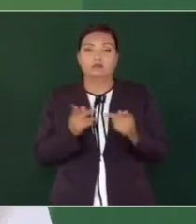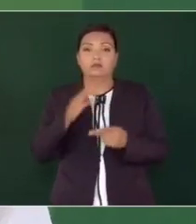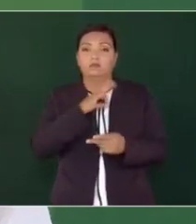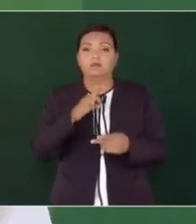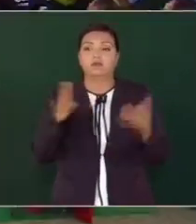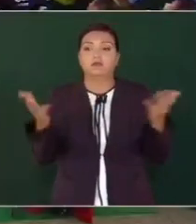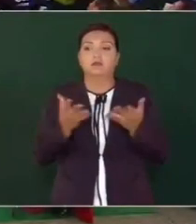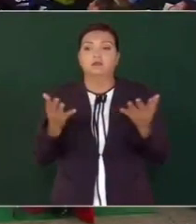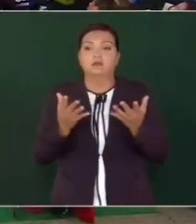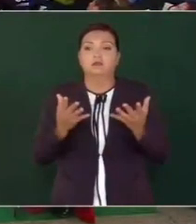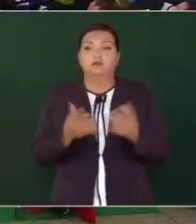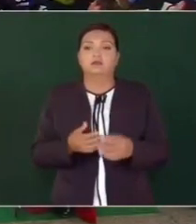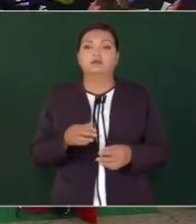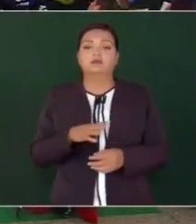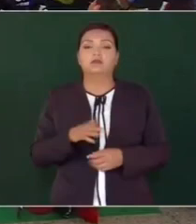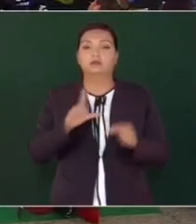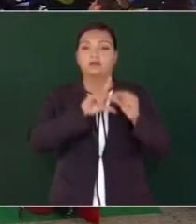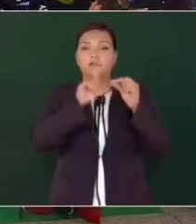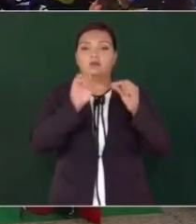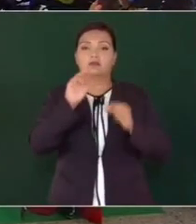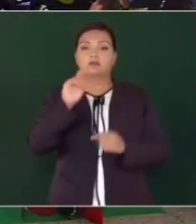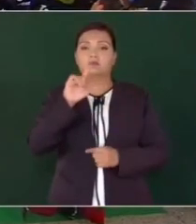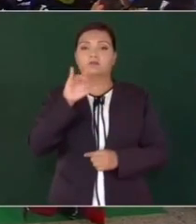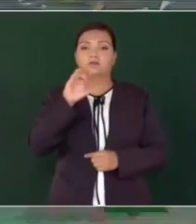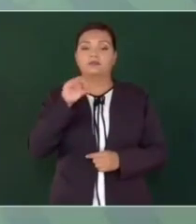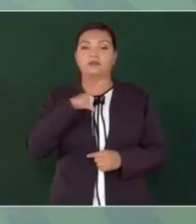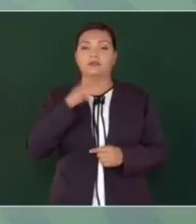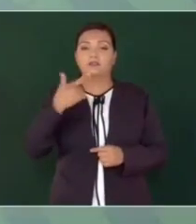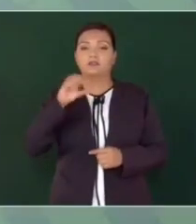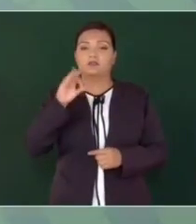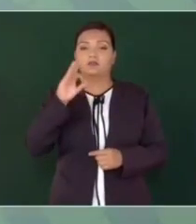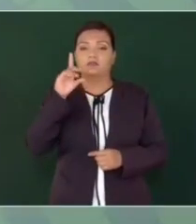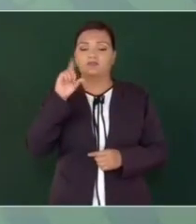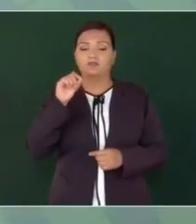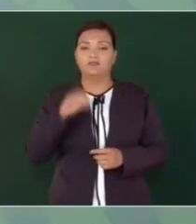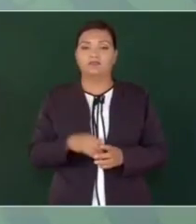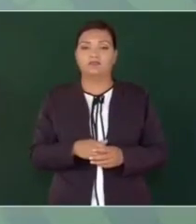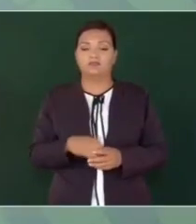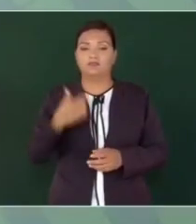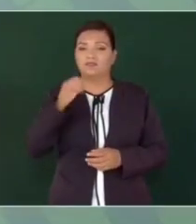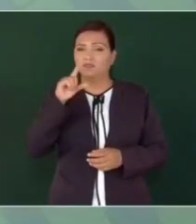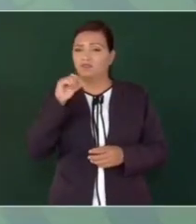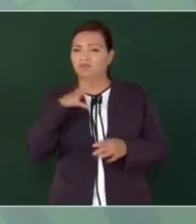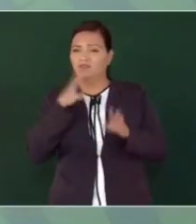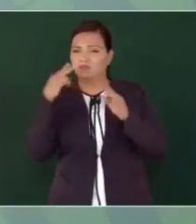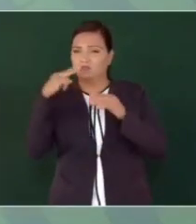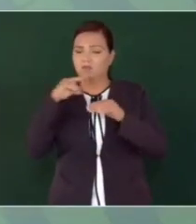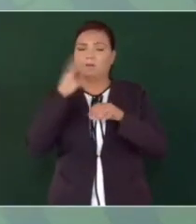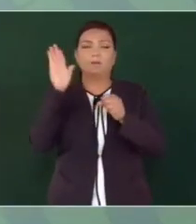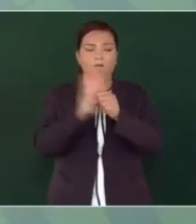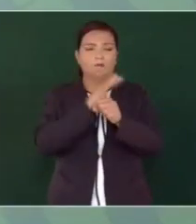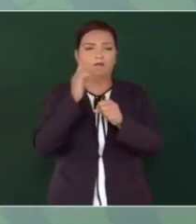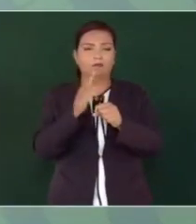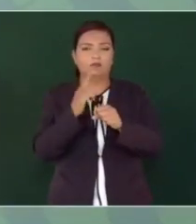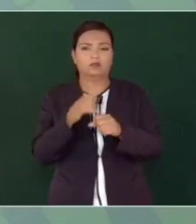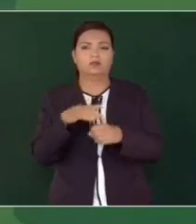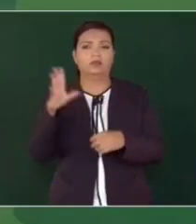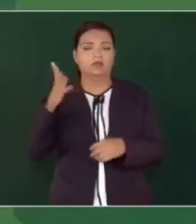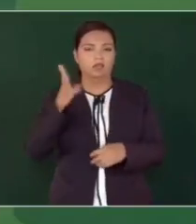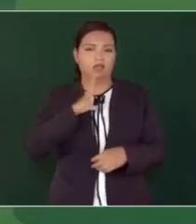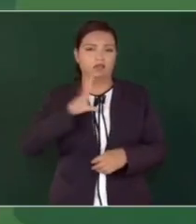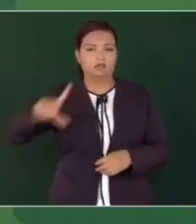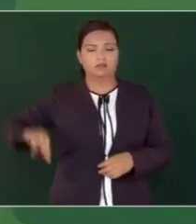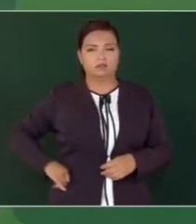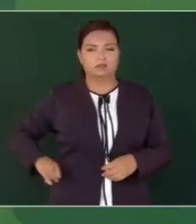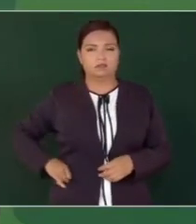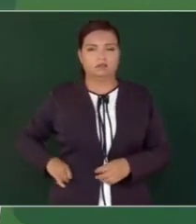la República del Golfo por los intereses.